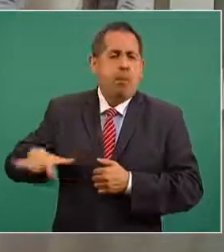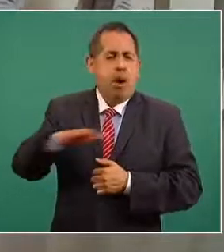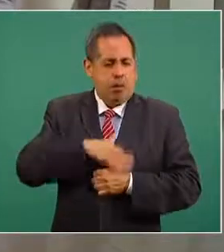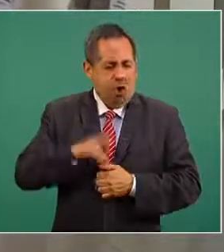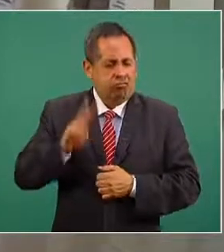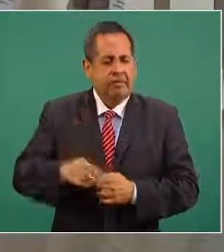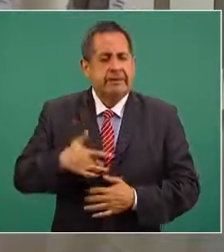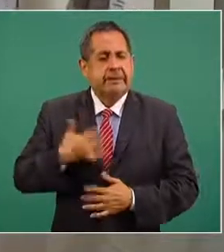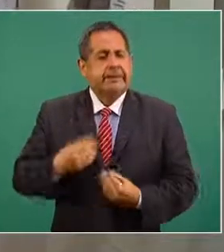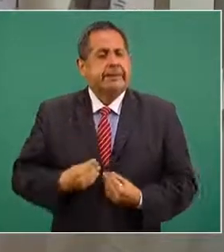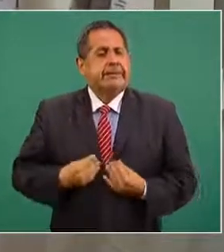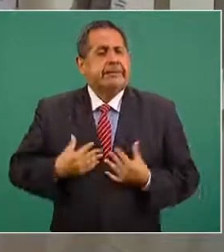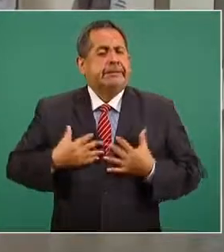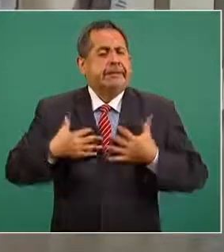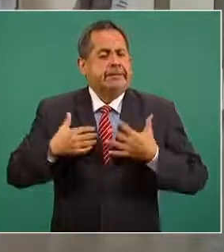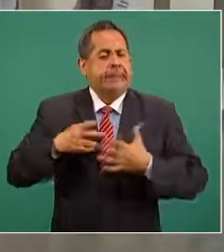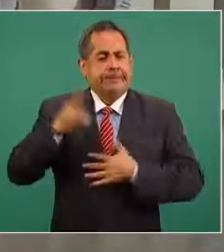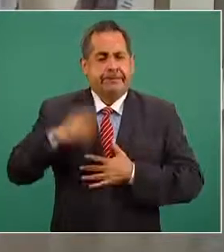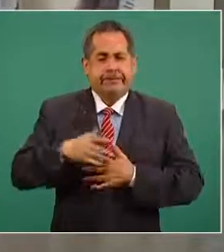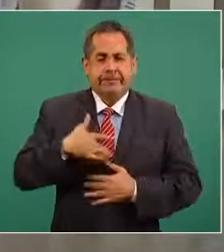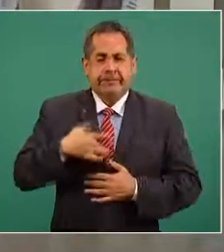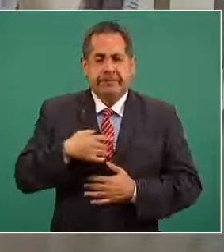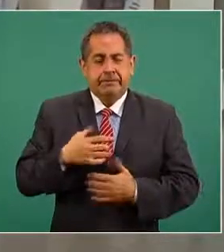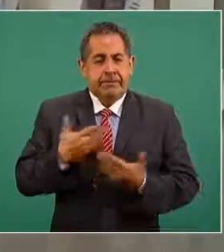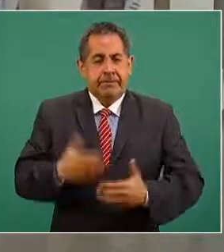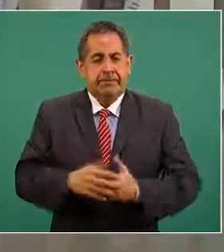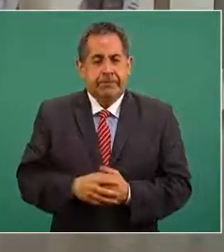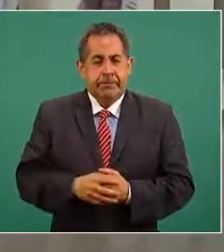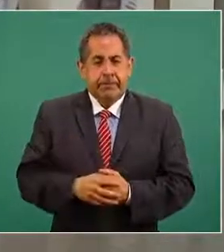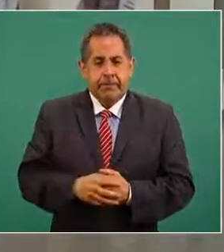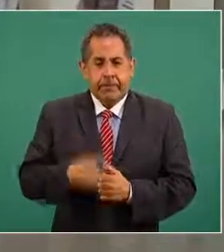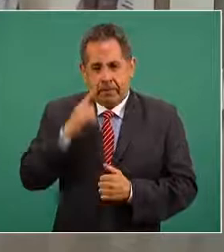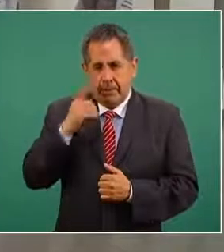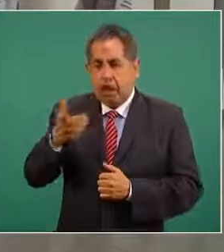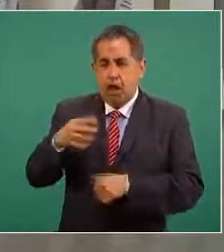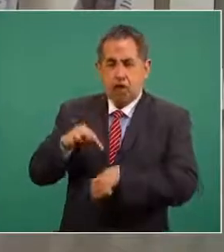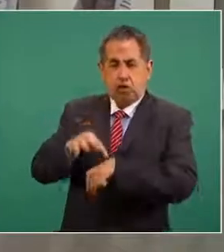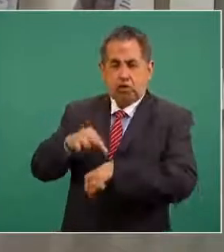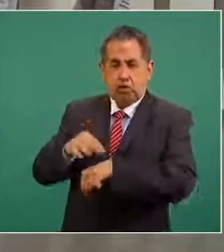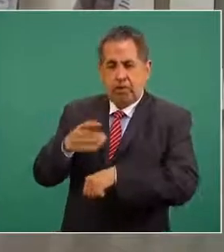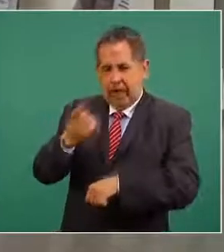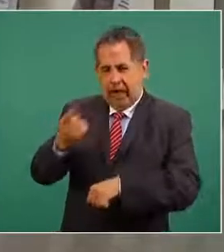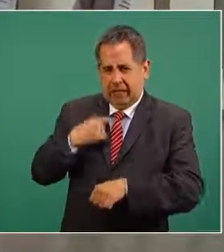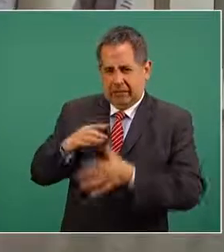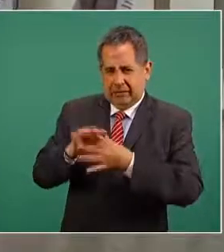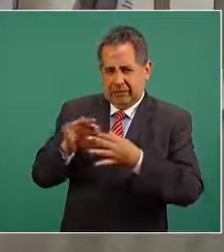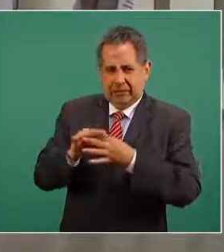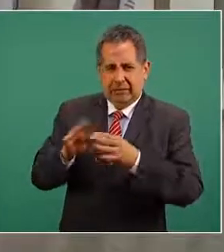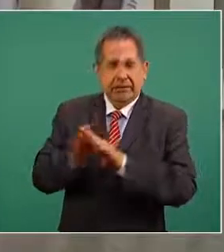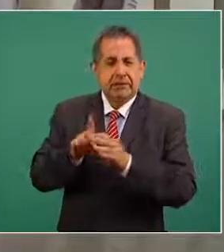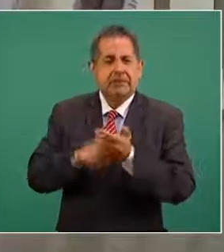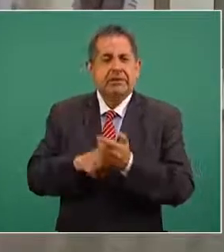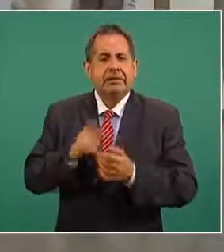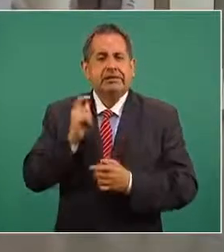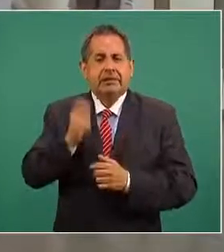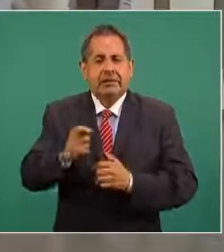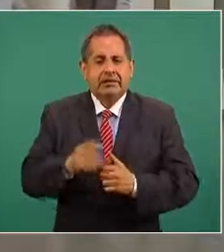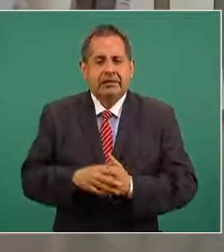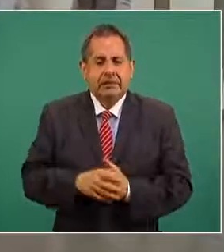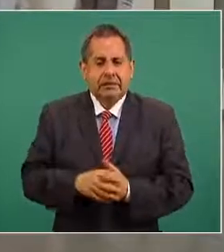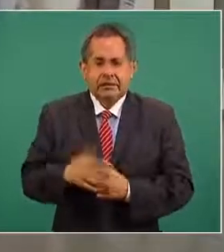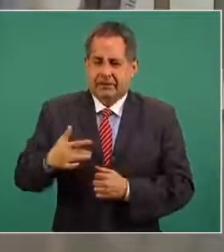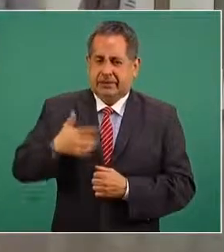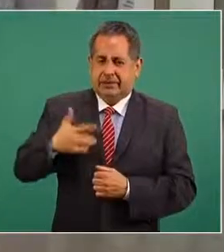satisfacción que nos da es realmente grande le invito al compañero médico para que nos pueda pues dar la